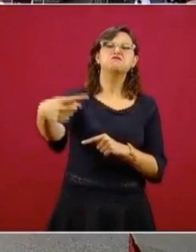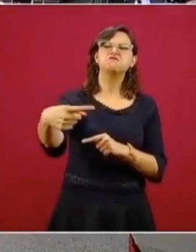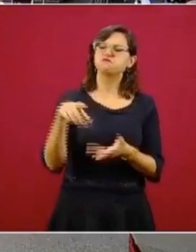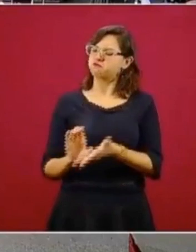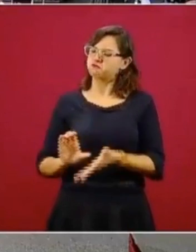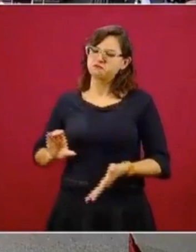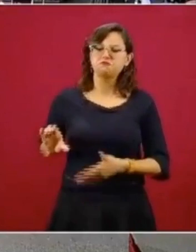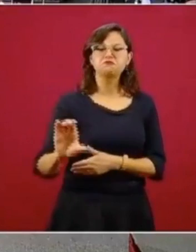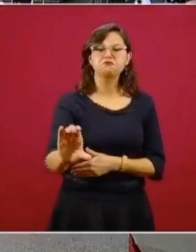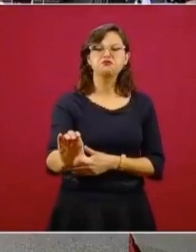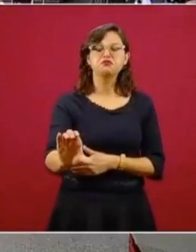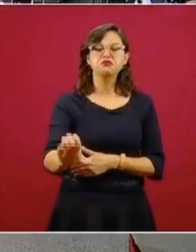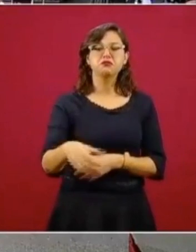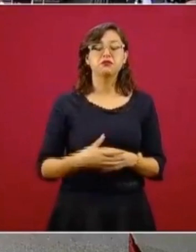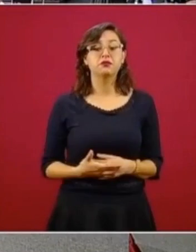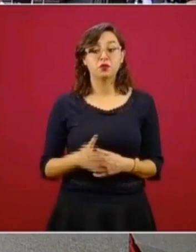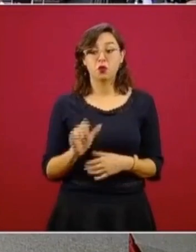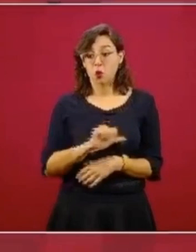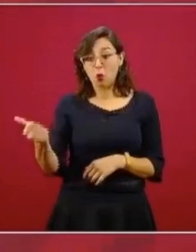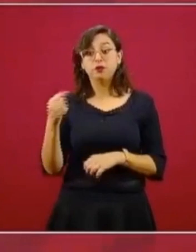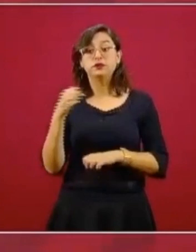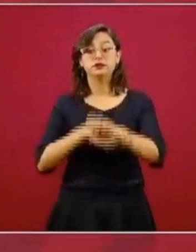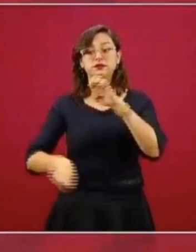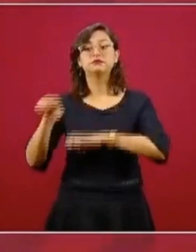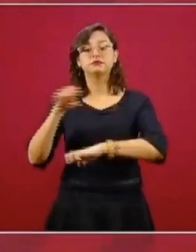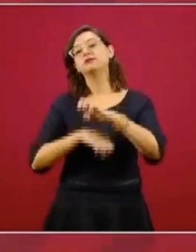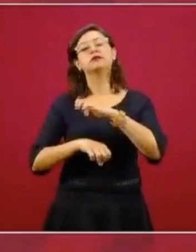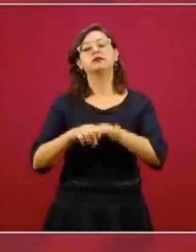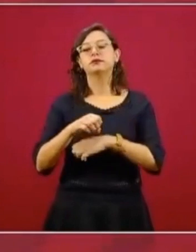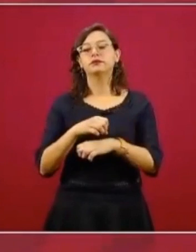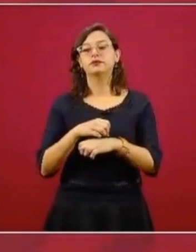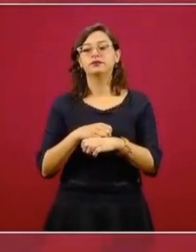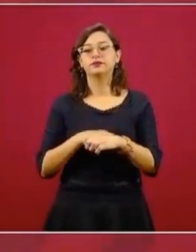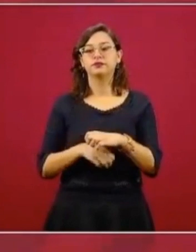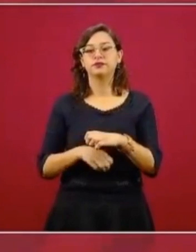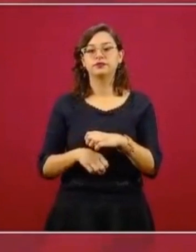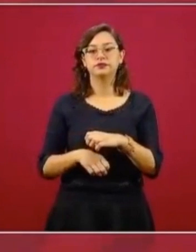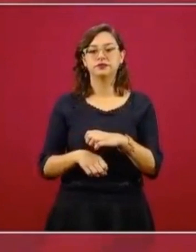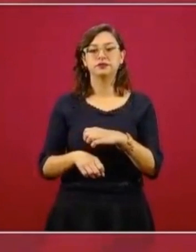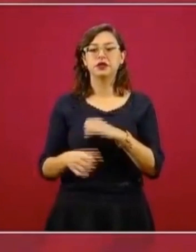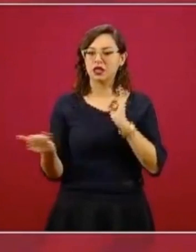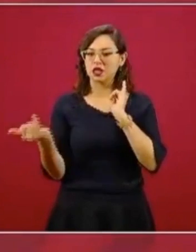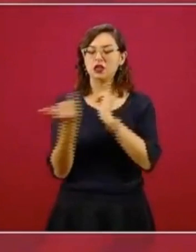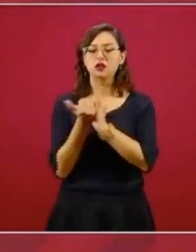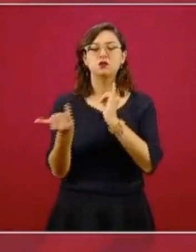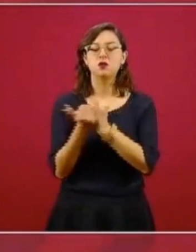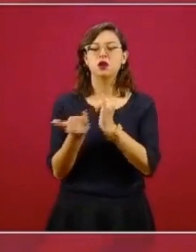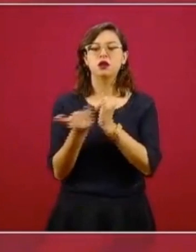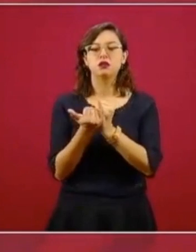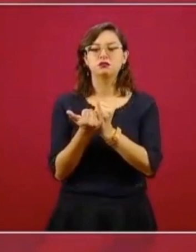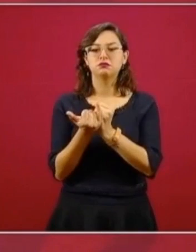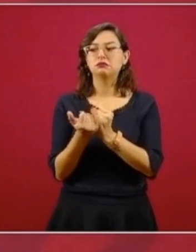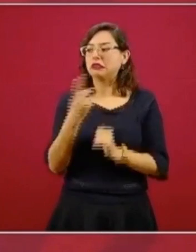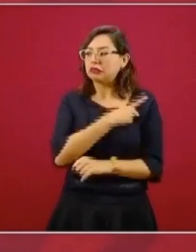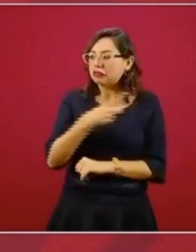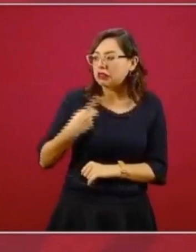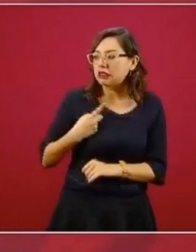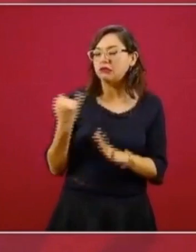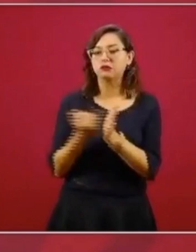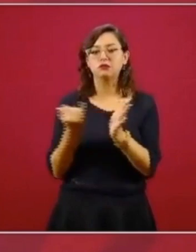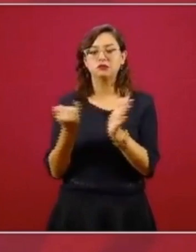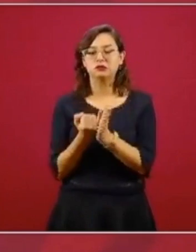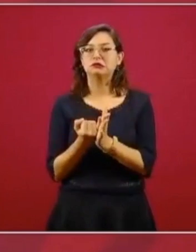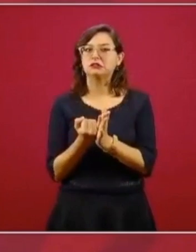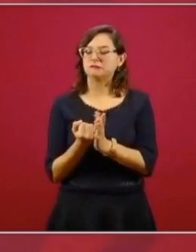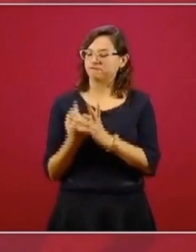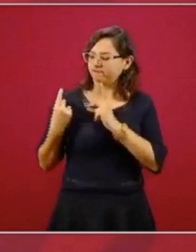empresas también con adeudos que